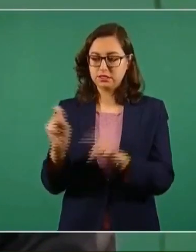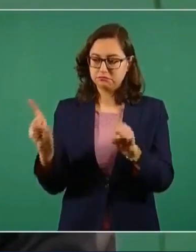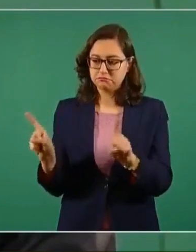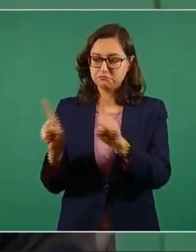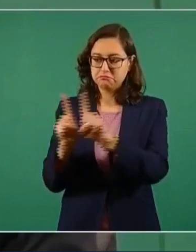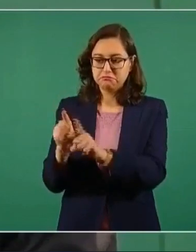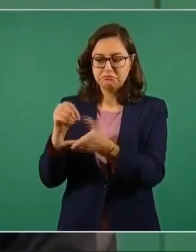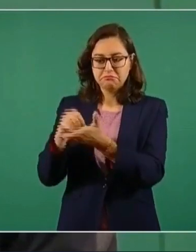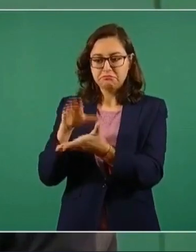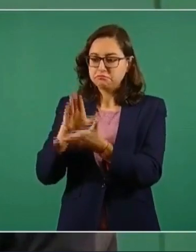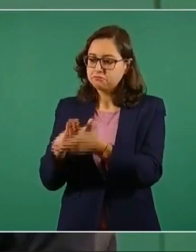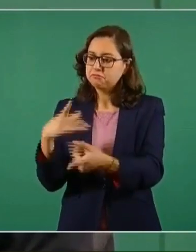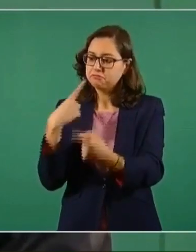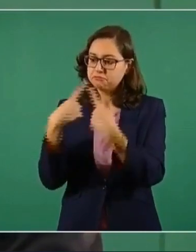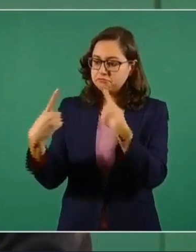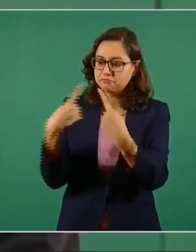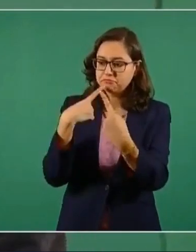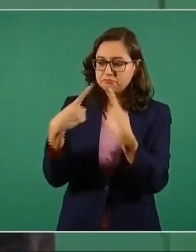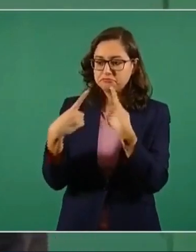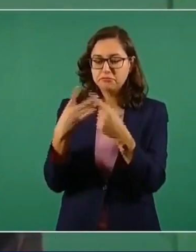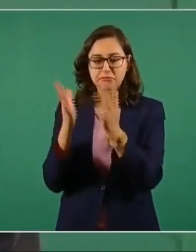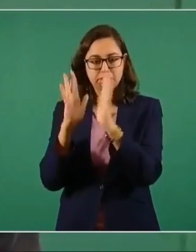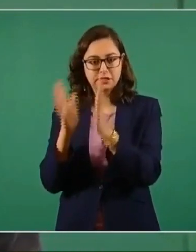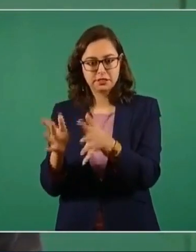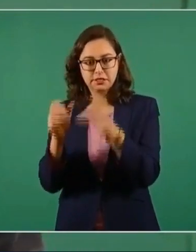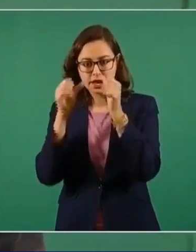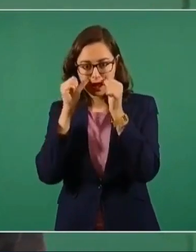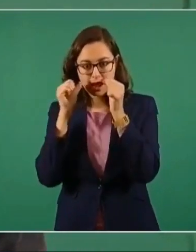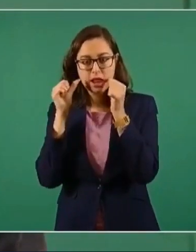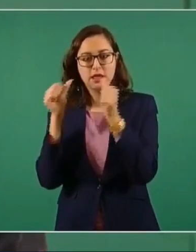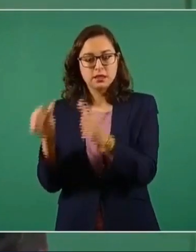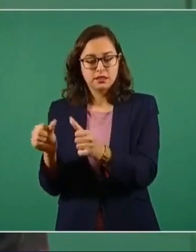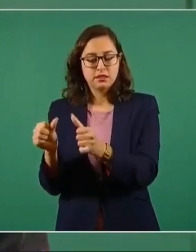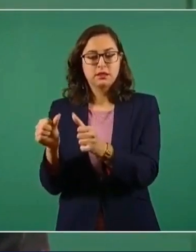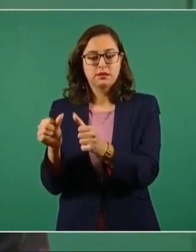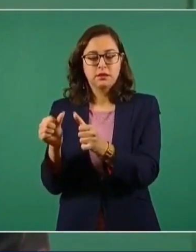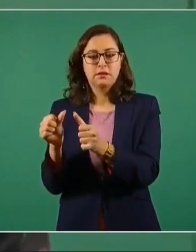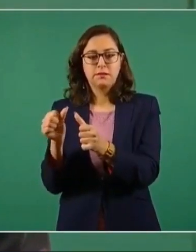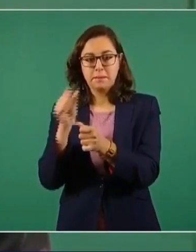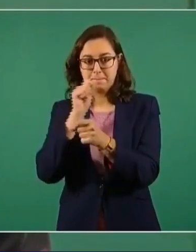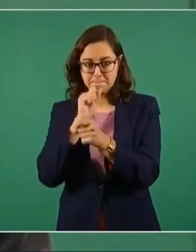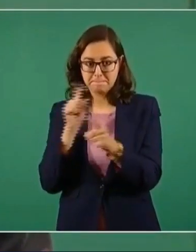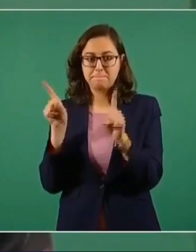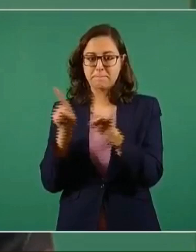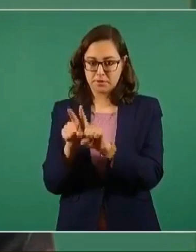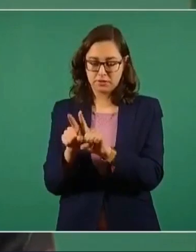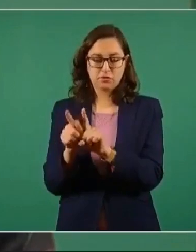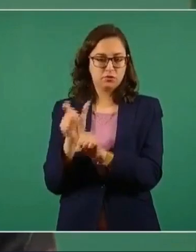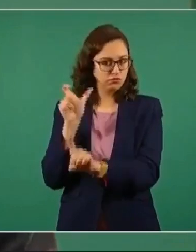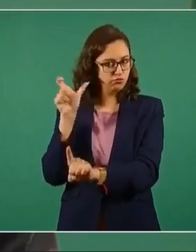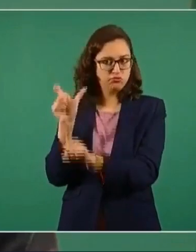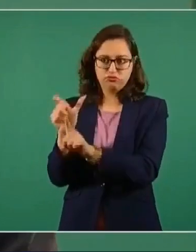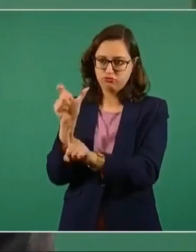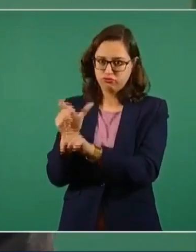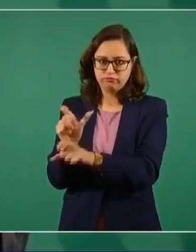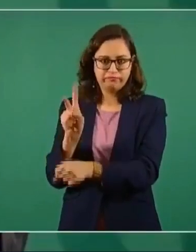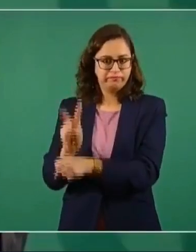y ya se estableció un mecanismo de protección.